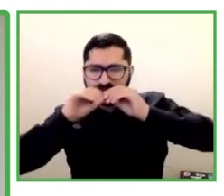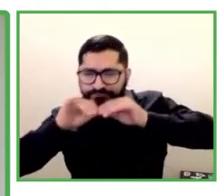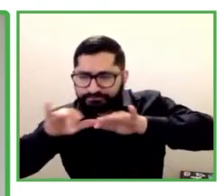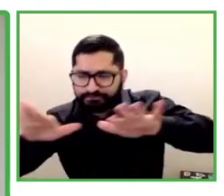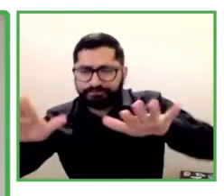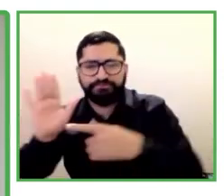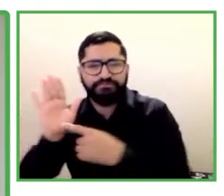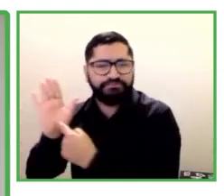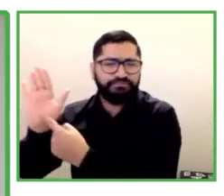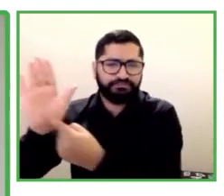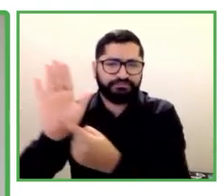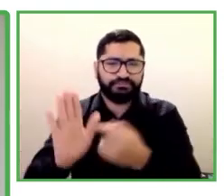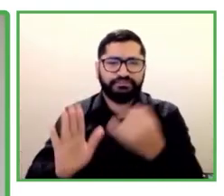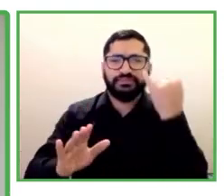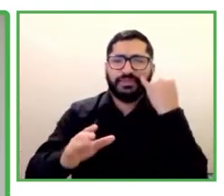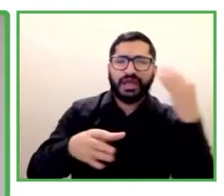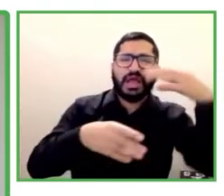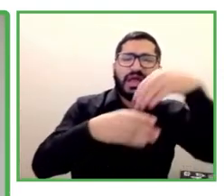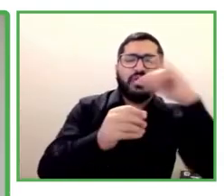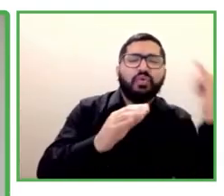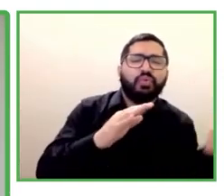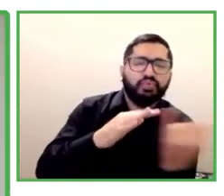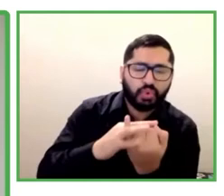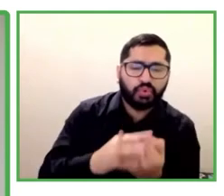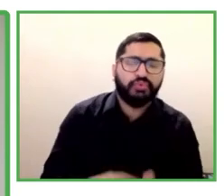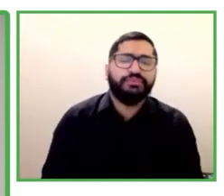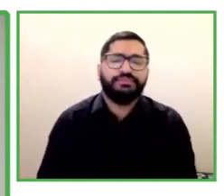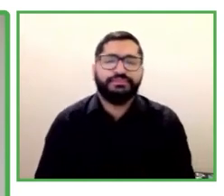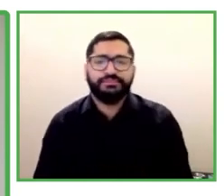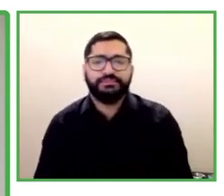desde Escuela de Gente y escuchar tu presentación también.